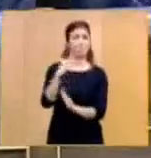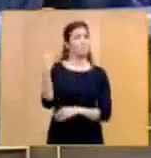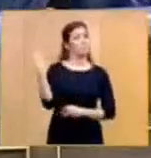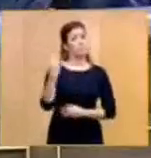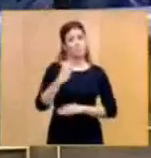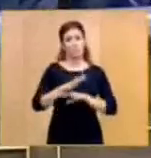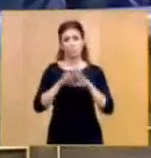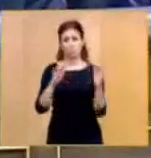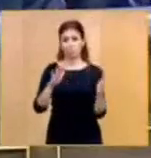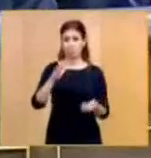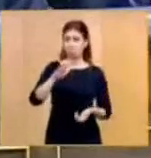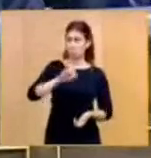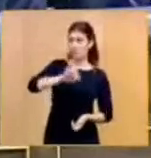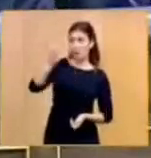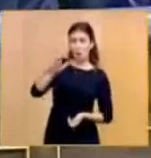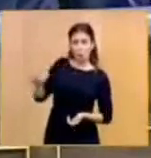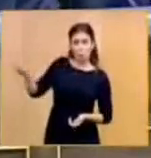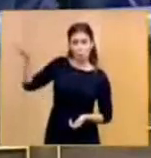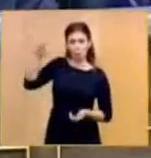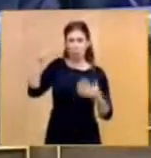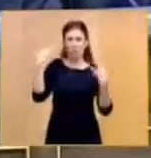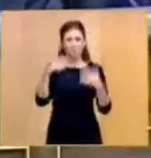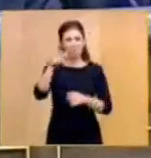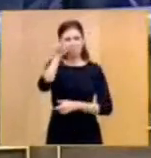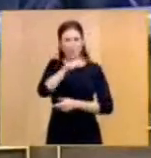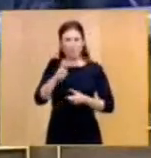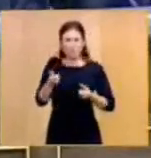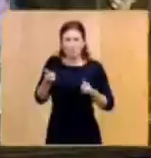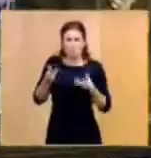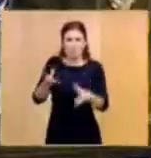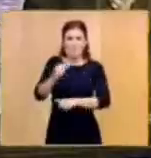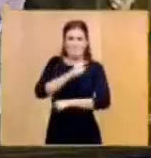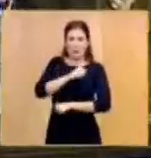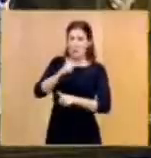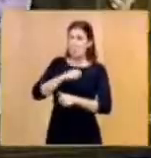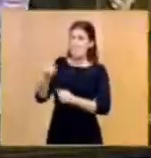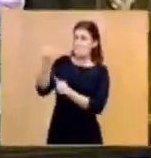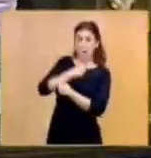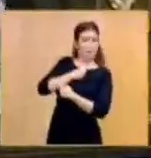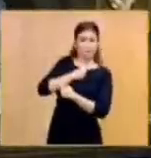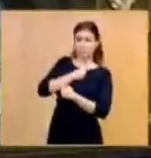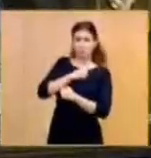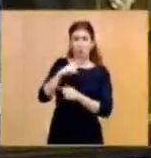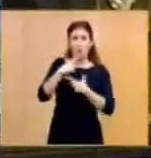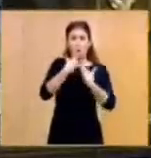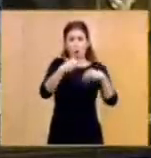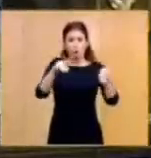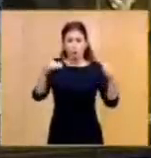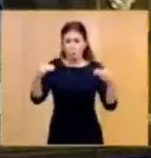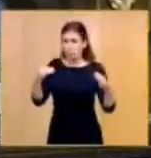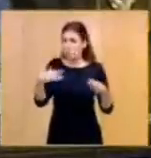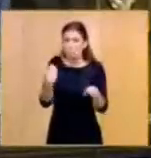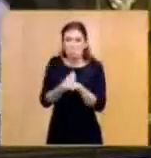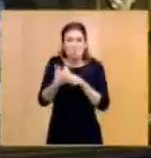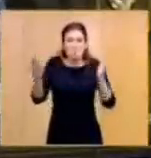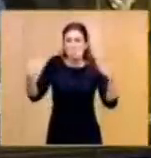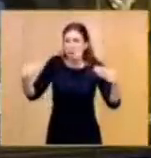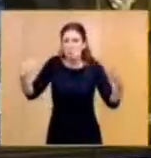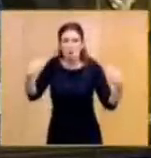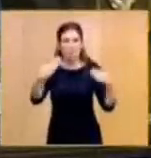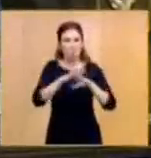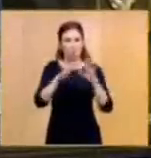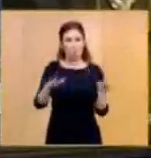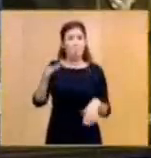Nadie en Europa tiene tantos parados como nosotros, ni tantos jóvenes sin nada que hacer, ni